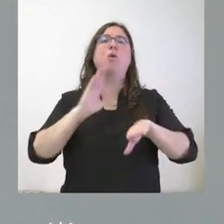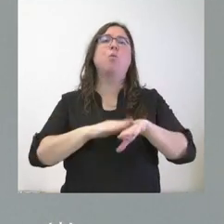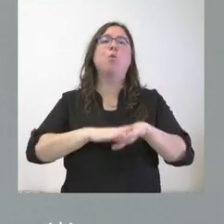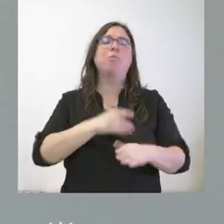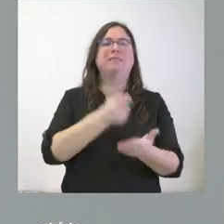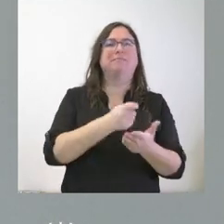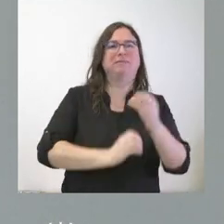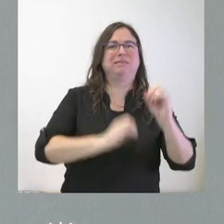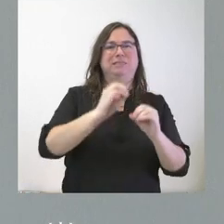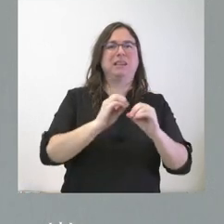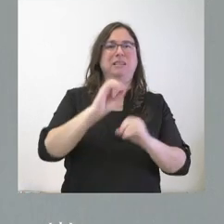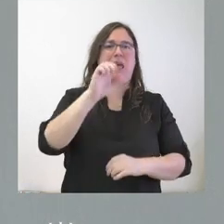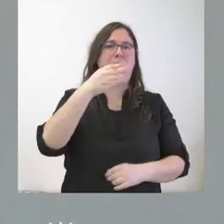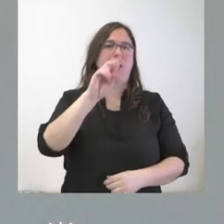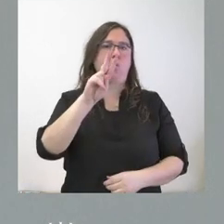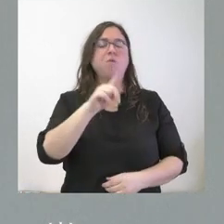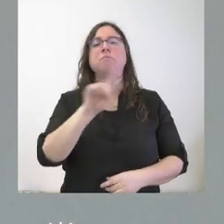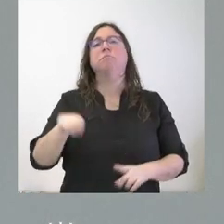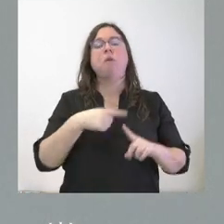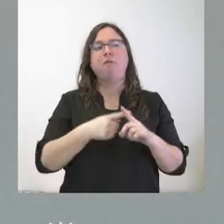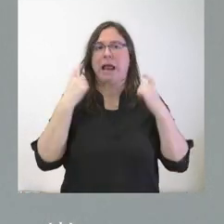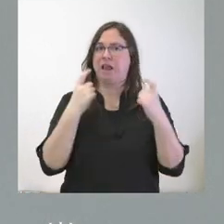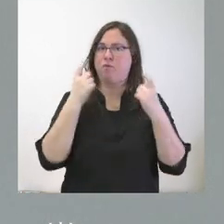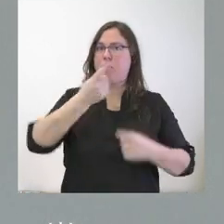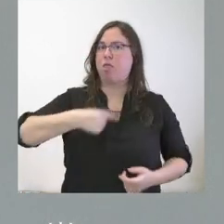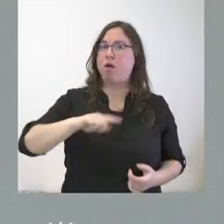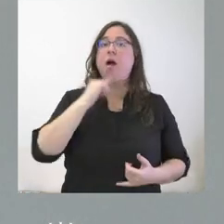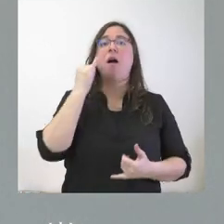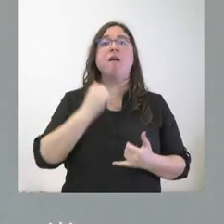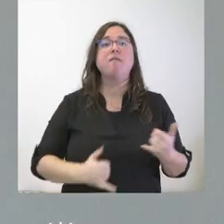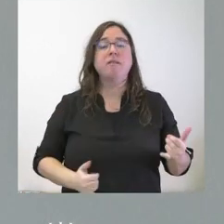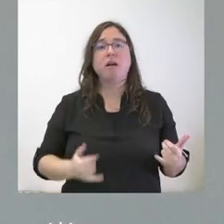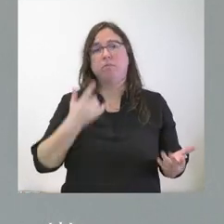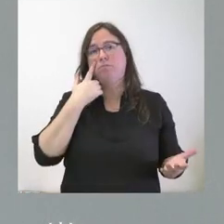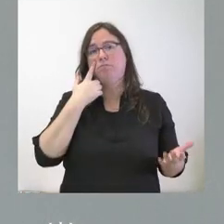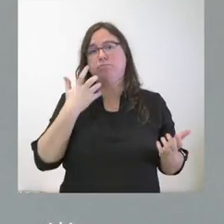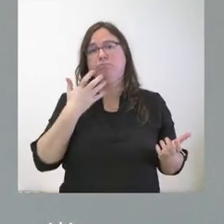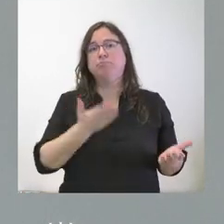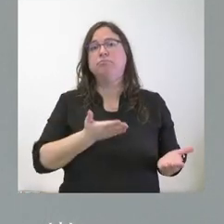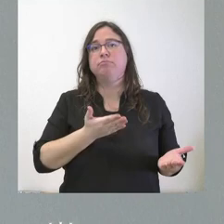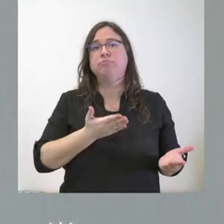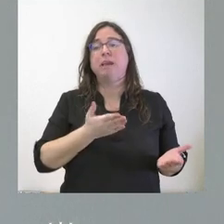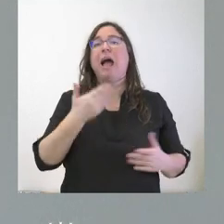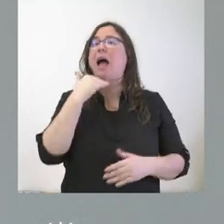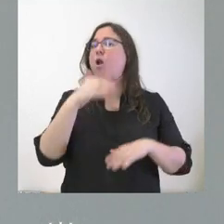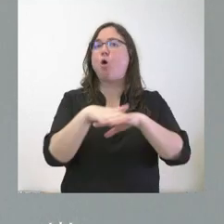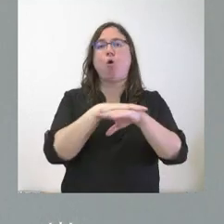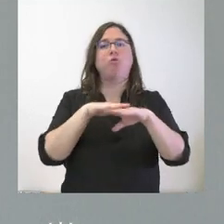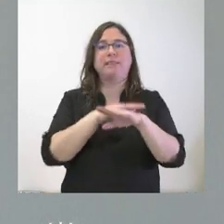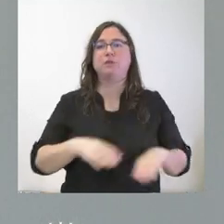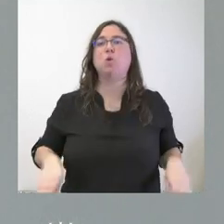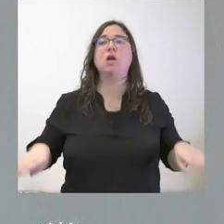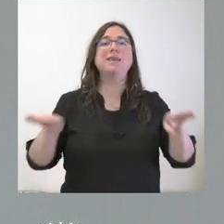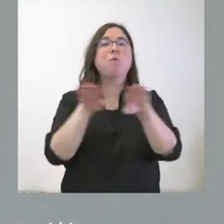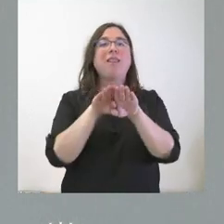cuestión y, por tanto, estamos haciendo un esfuerzo muy importante en esa materia. Y, al final, vemos que un elemento básico de la igualdad, no solamente la